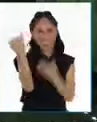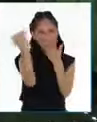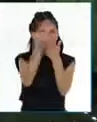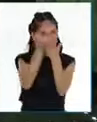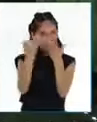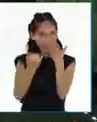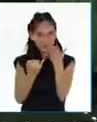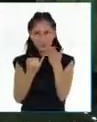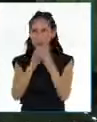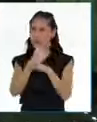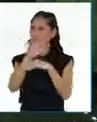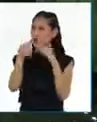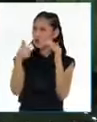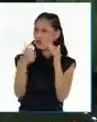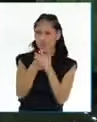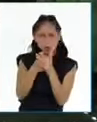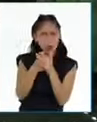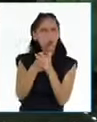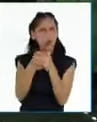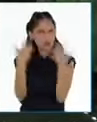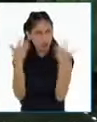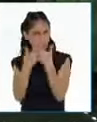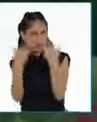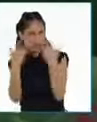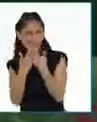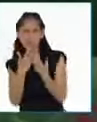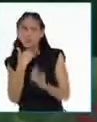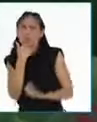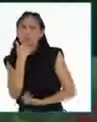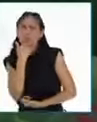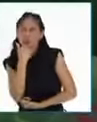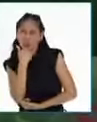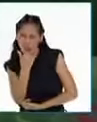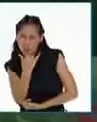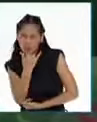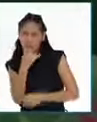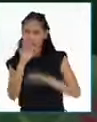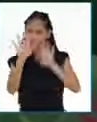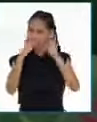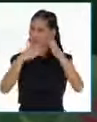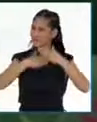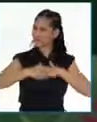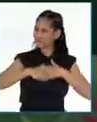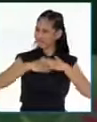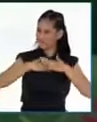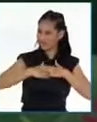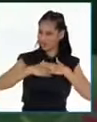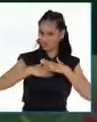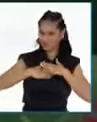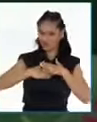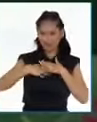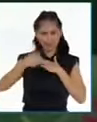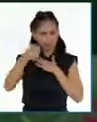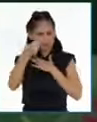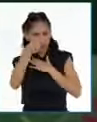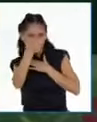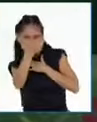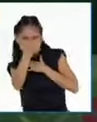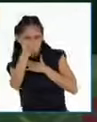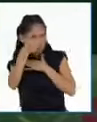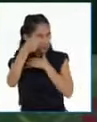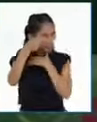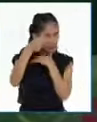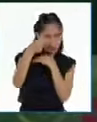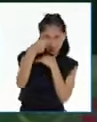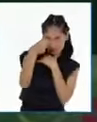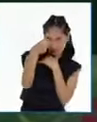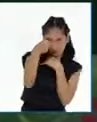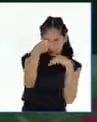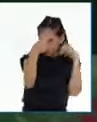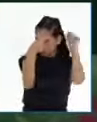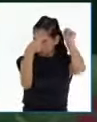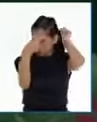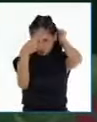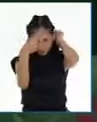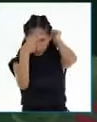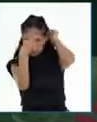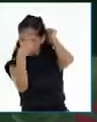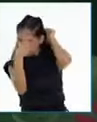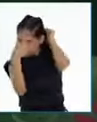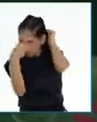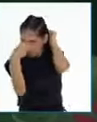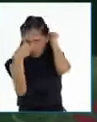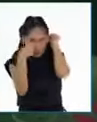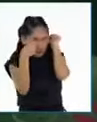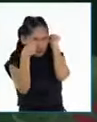¡Todos lo somos! ¿Qué pasó? Tranquilidad, tranquilidad. No hay de qué preocuparse. Decau los transformó en